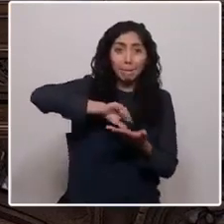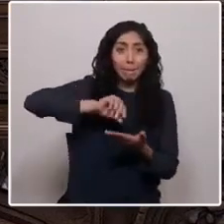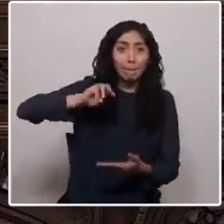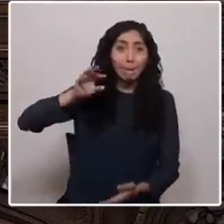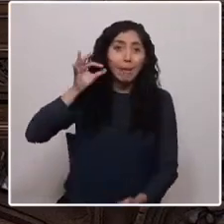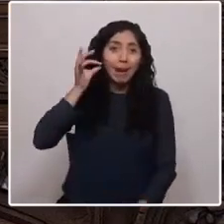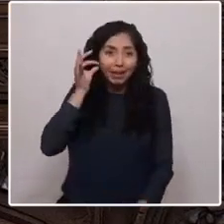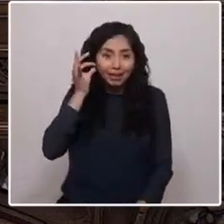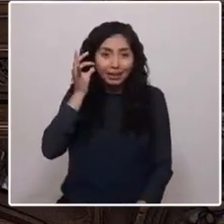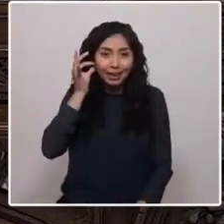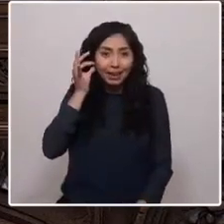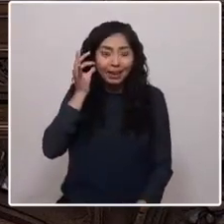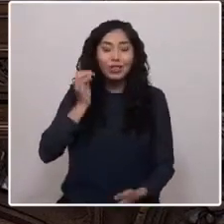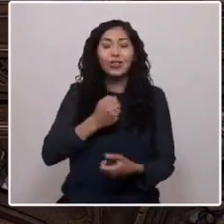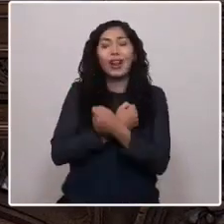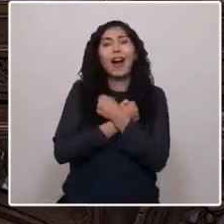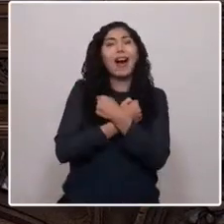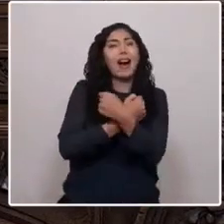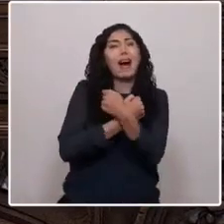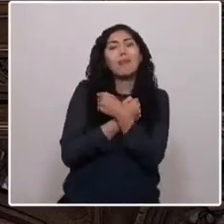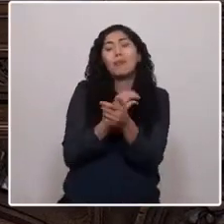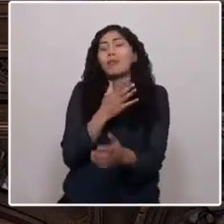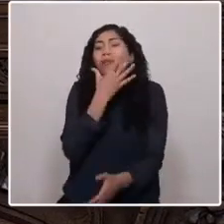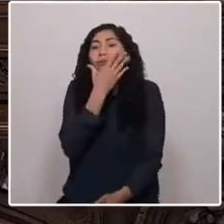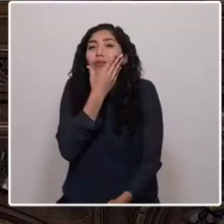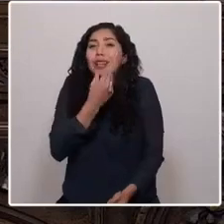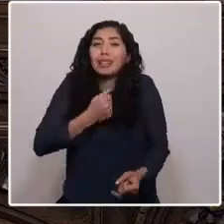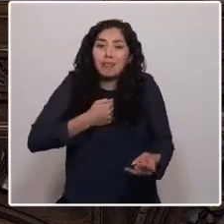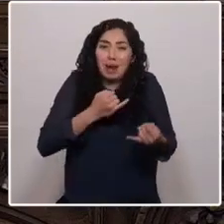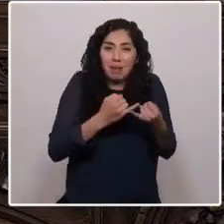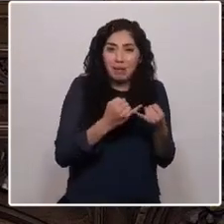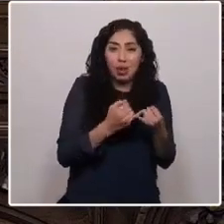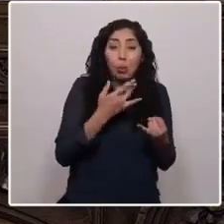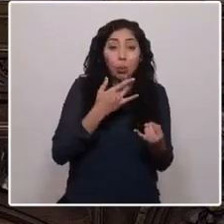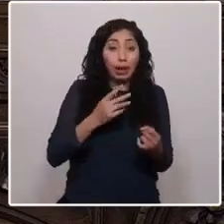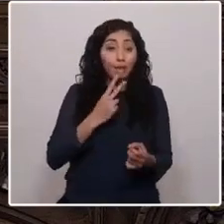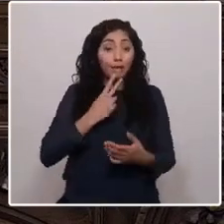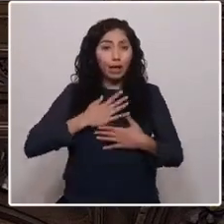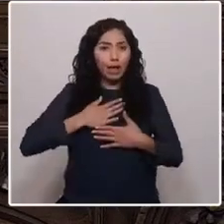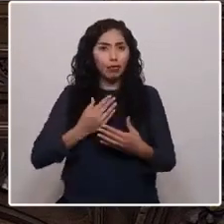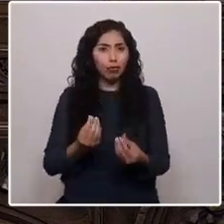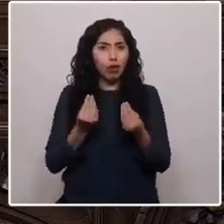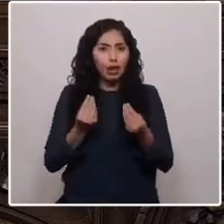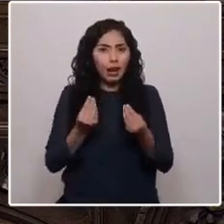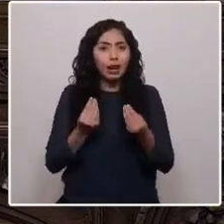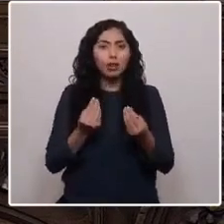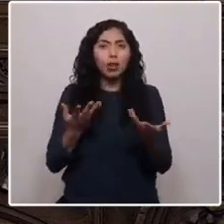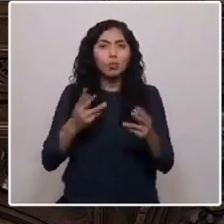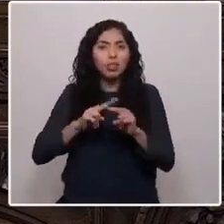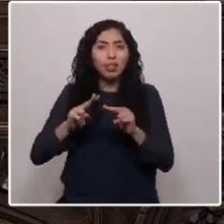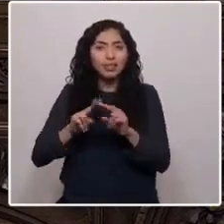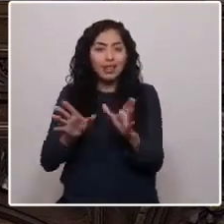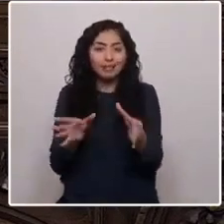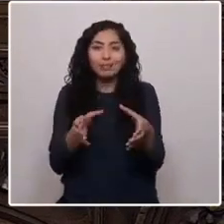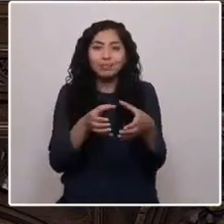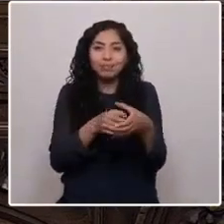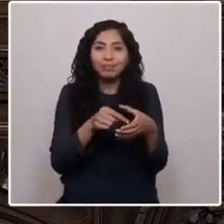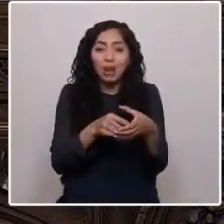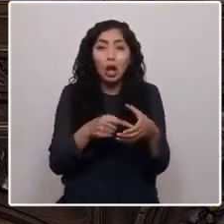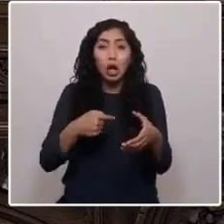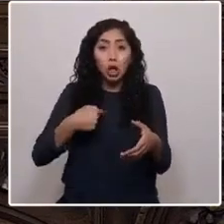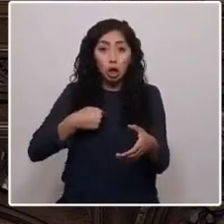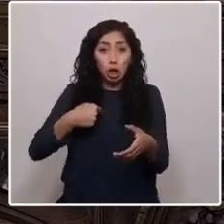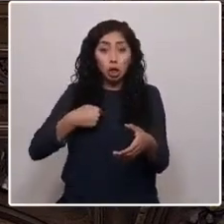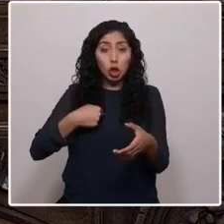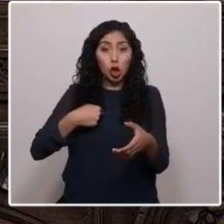amo, mis bellas amazonas, porque la vida buena se hace en el clan. Soy mestiza,